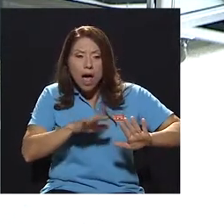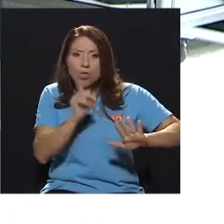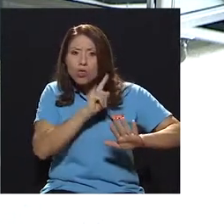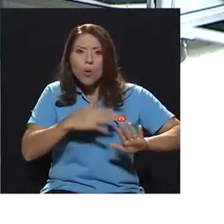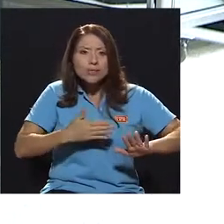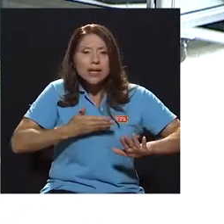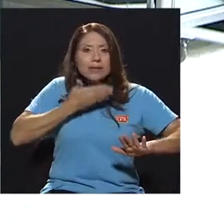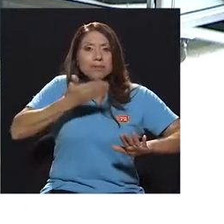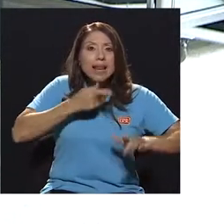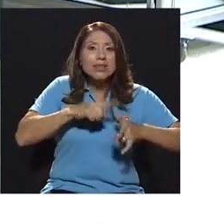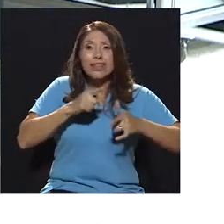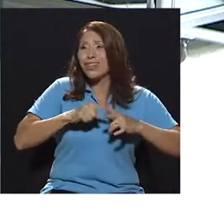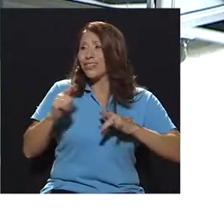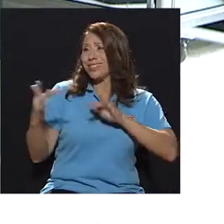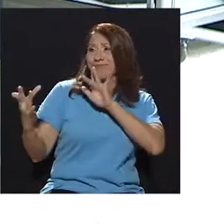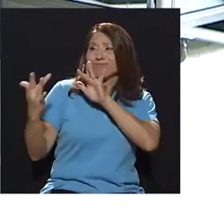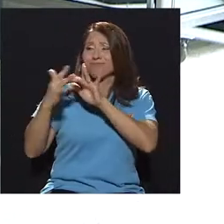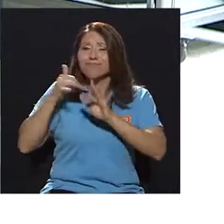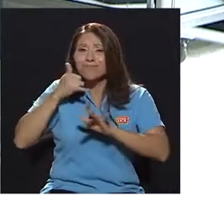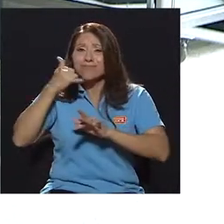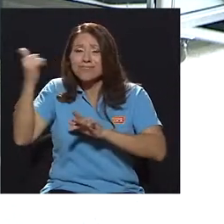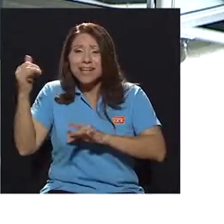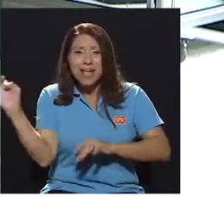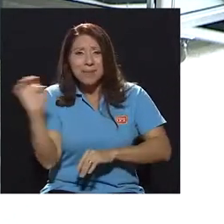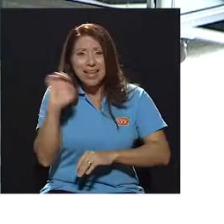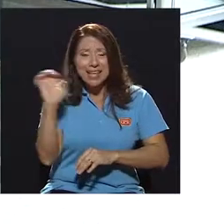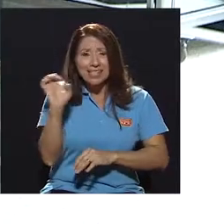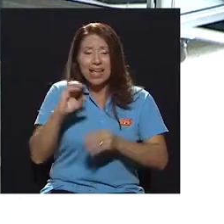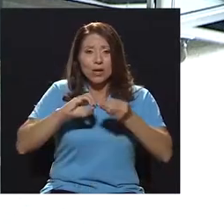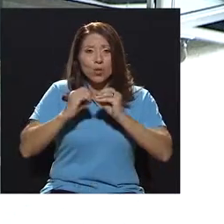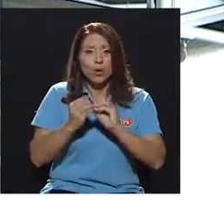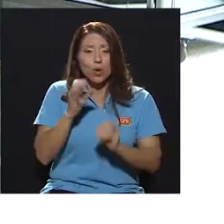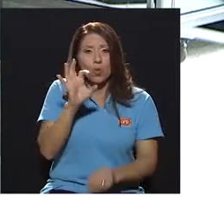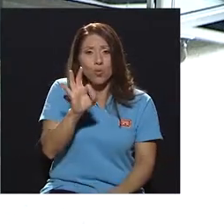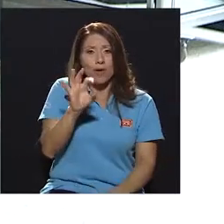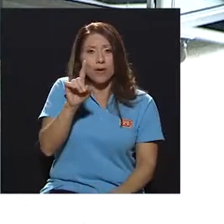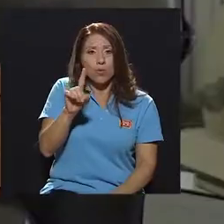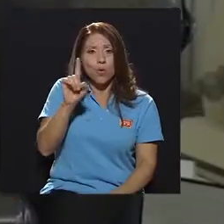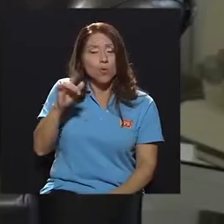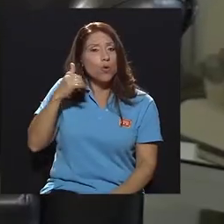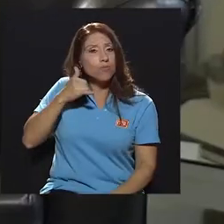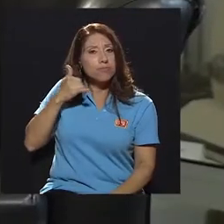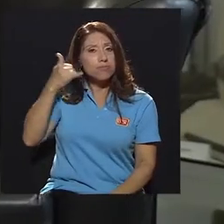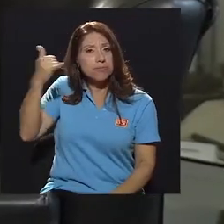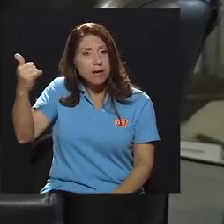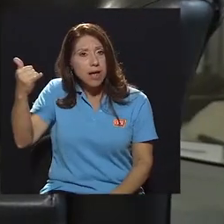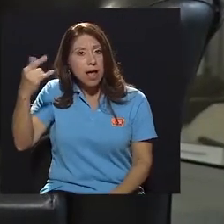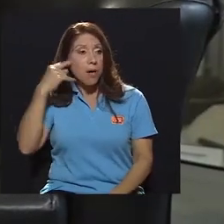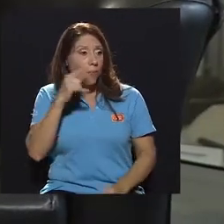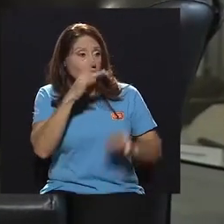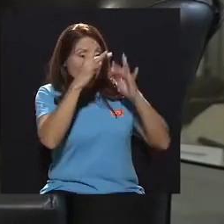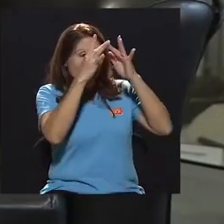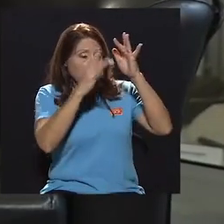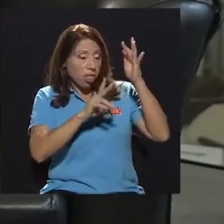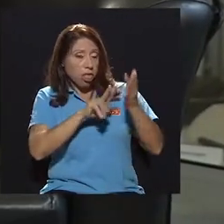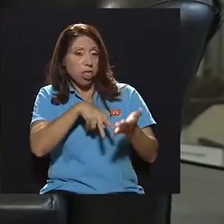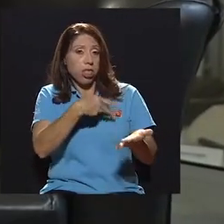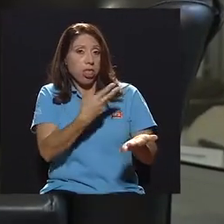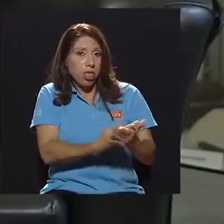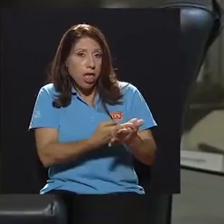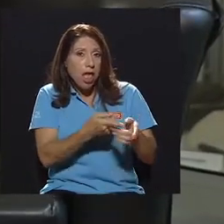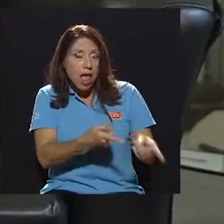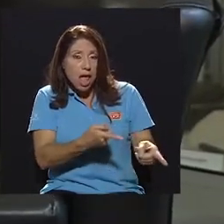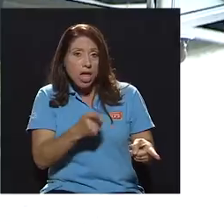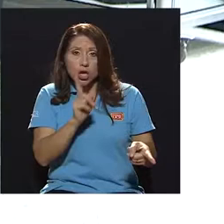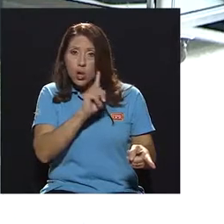es contactar, que llamen al sistema de emergencia, en este caso al 911 porque tengo una persona que se desplomó y no